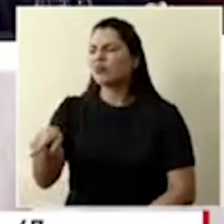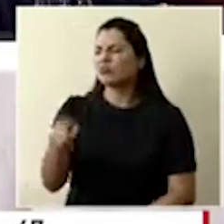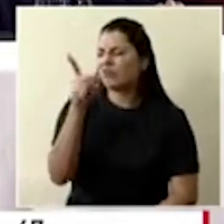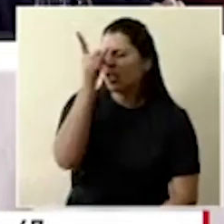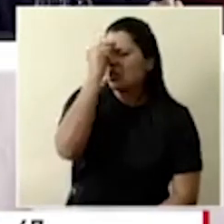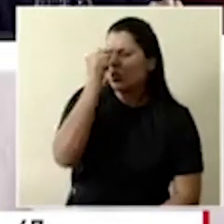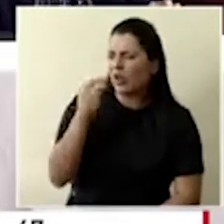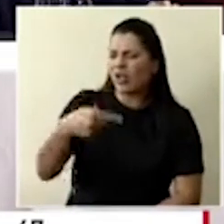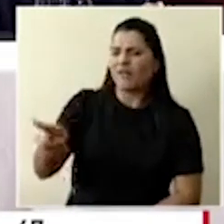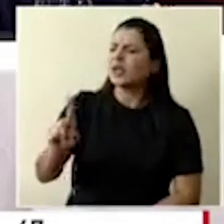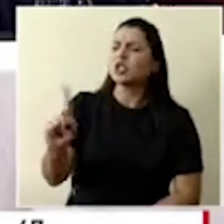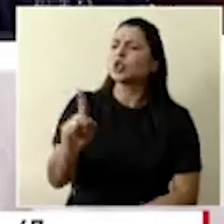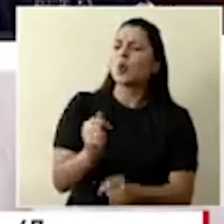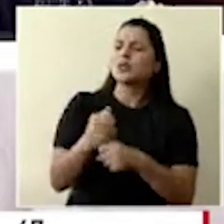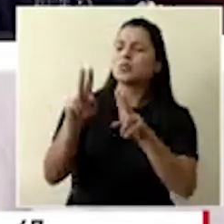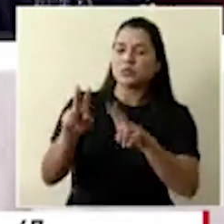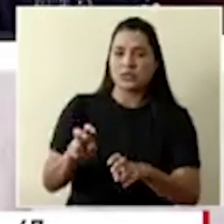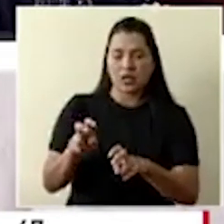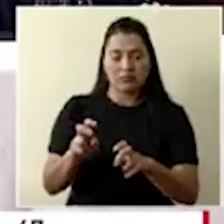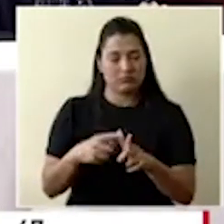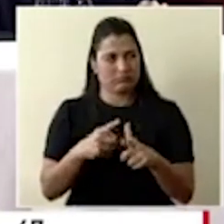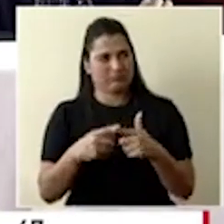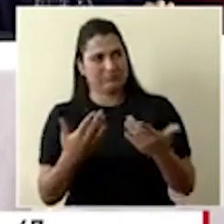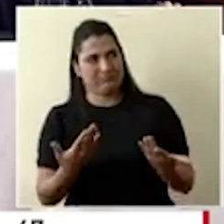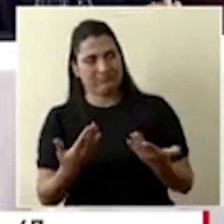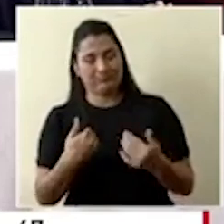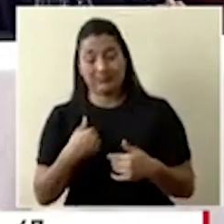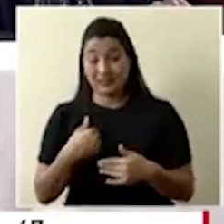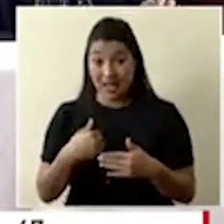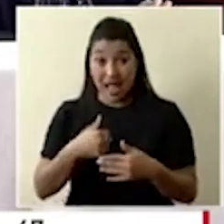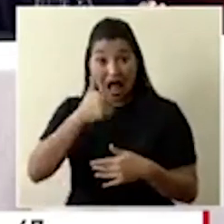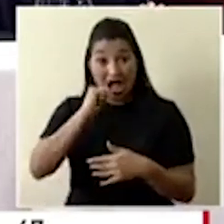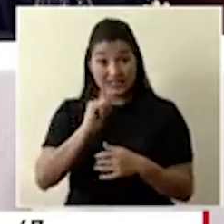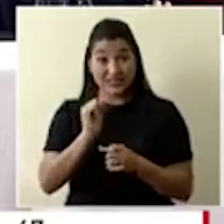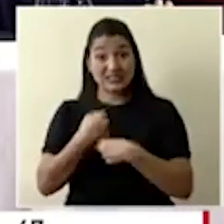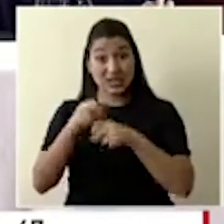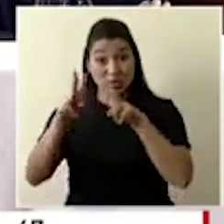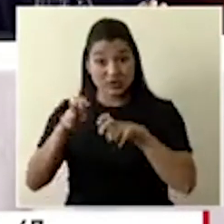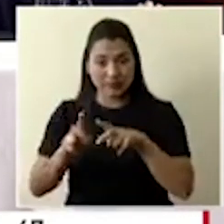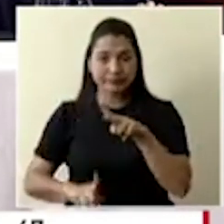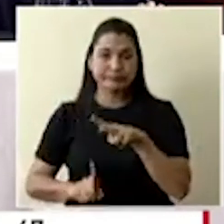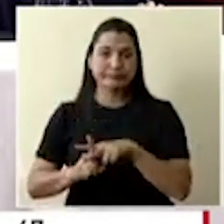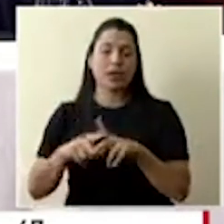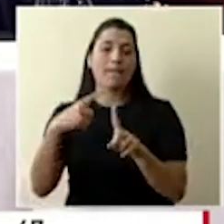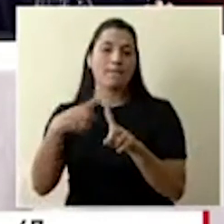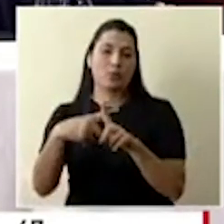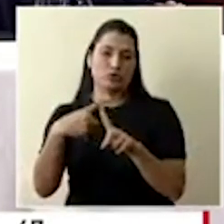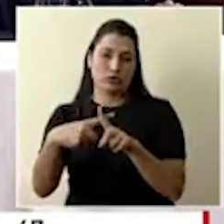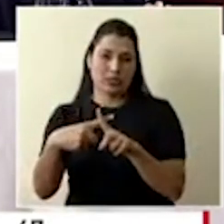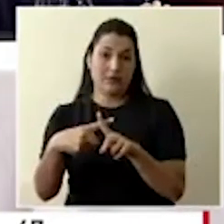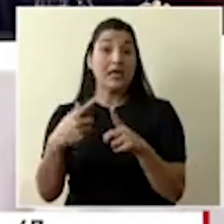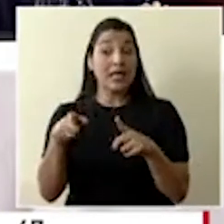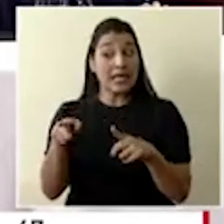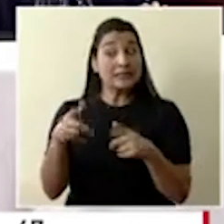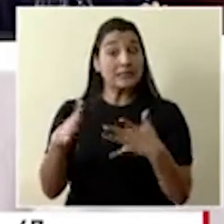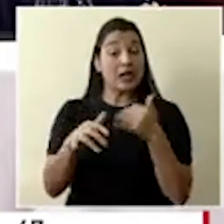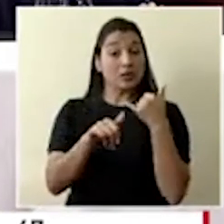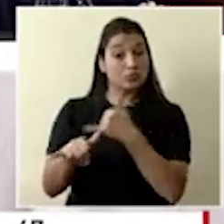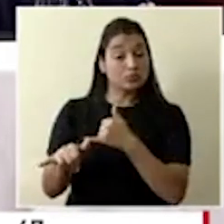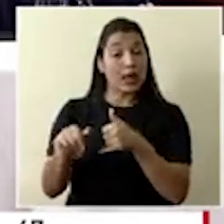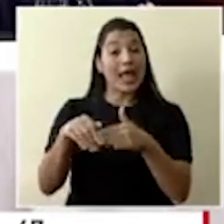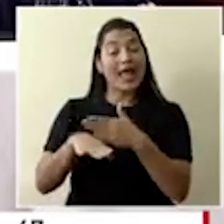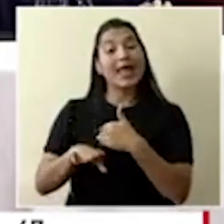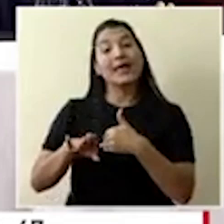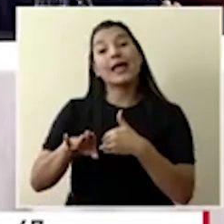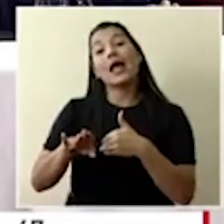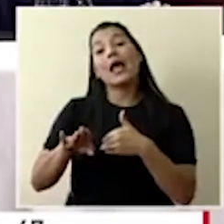privada y ser reportada como caso sospechoso por el Ministerio de Salud, ayer le hicieron la prueba y salió positiva. El caso ya fue denunciado por la mujer ante la